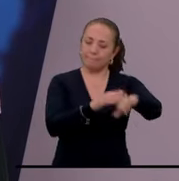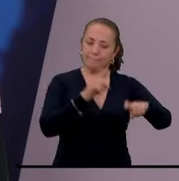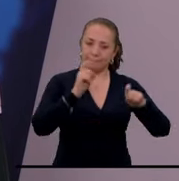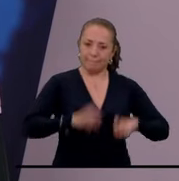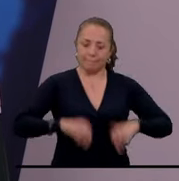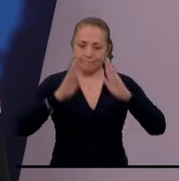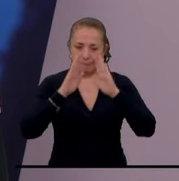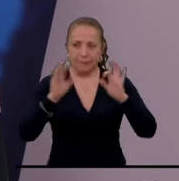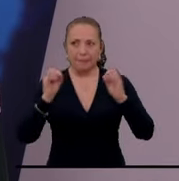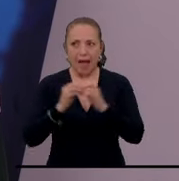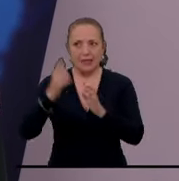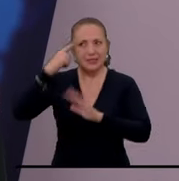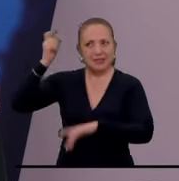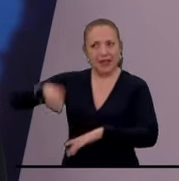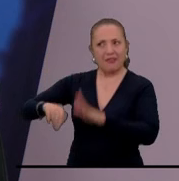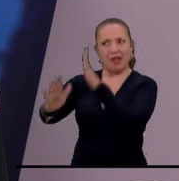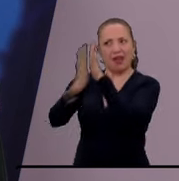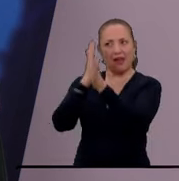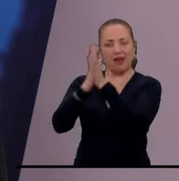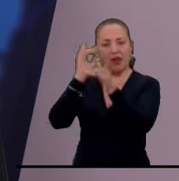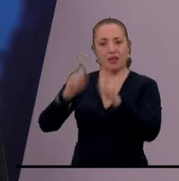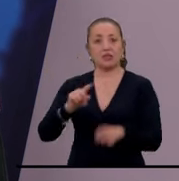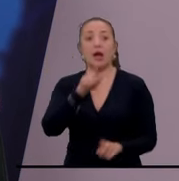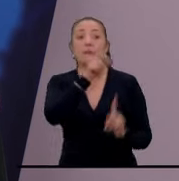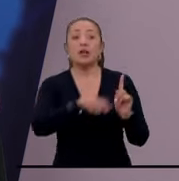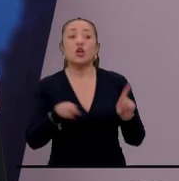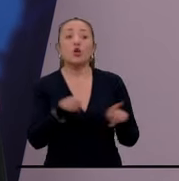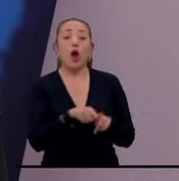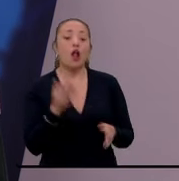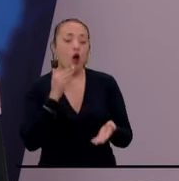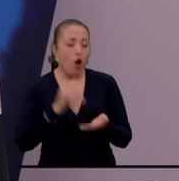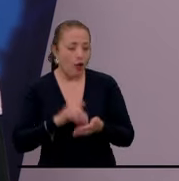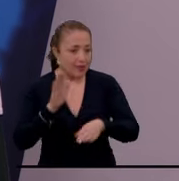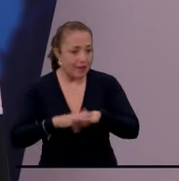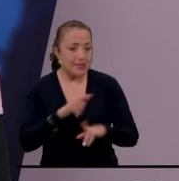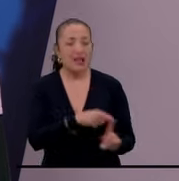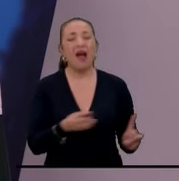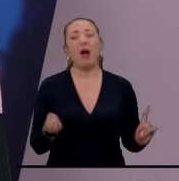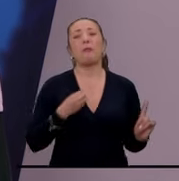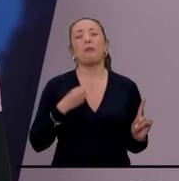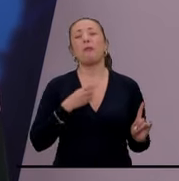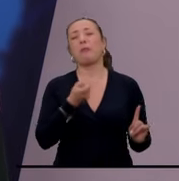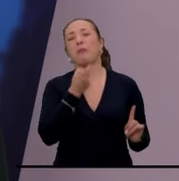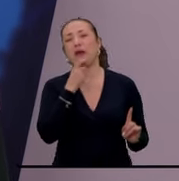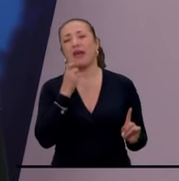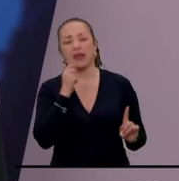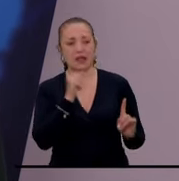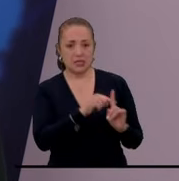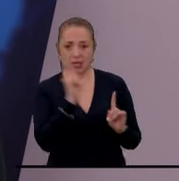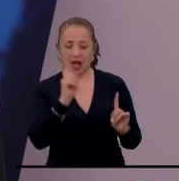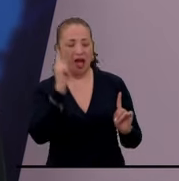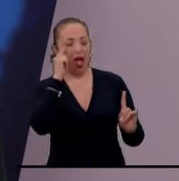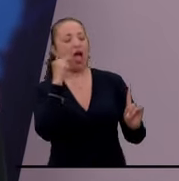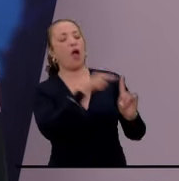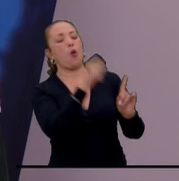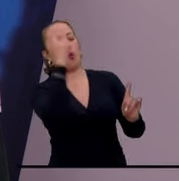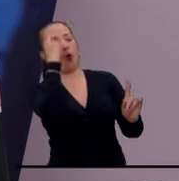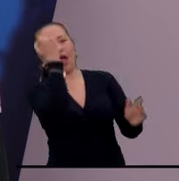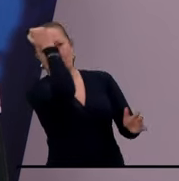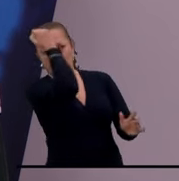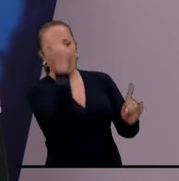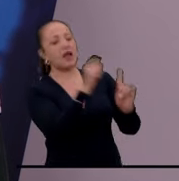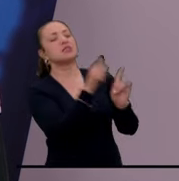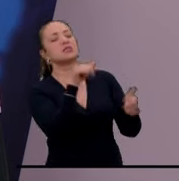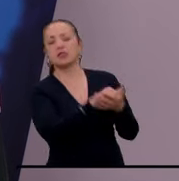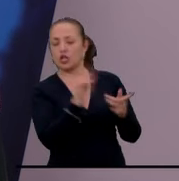mejor informados. Insisto, no son personas perezosas. Antes de rotularlos, mejor consultar y descartar que no haya un